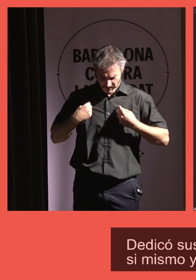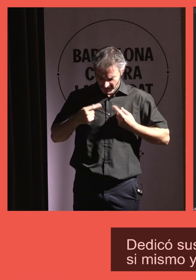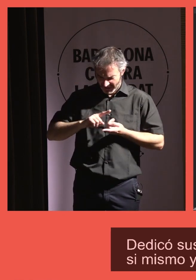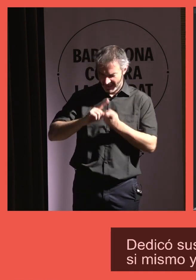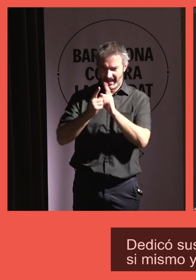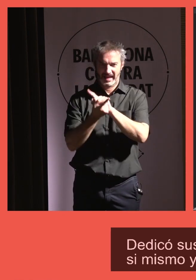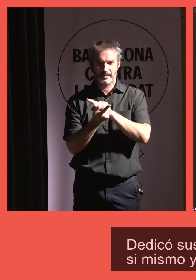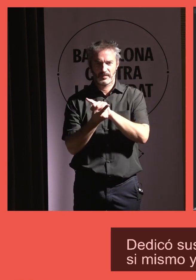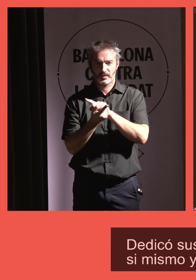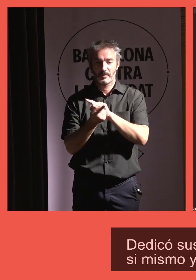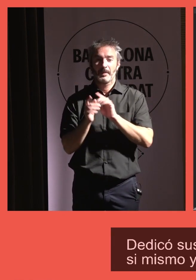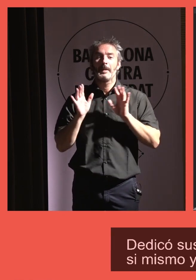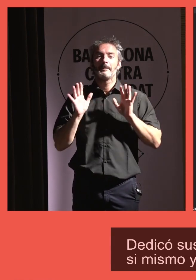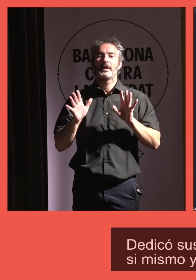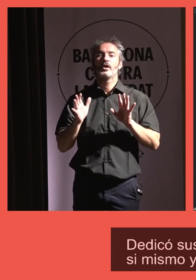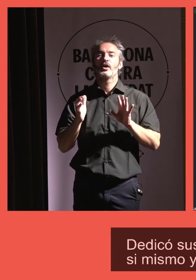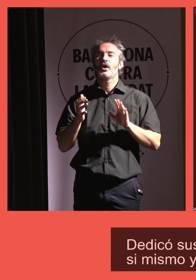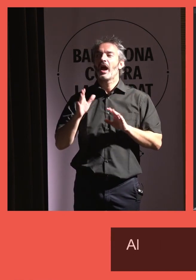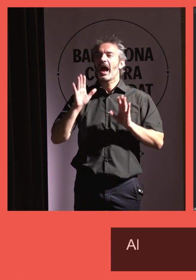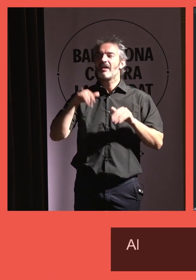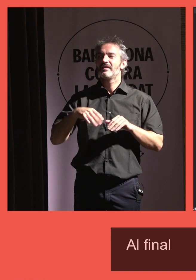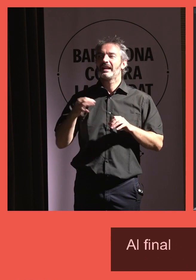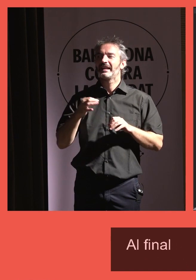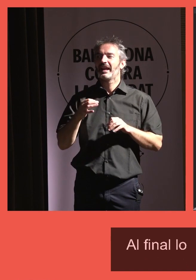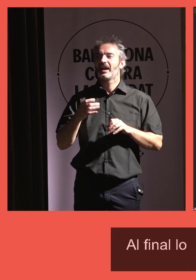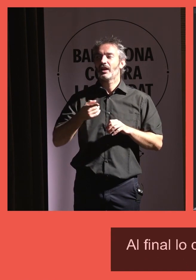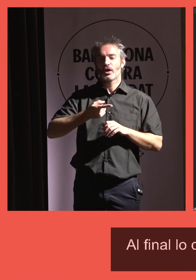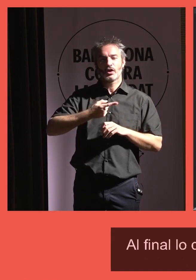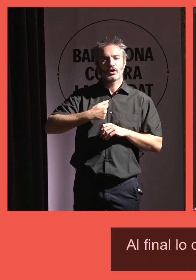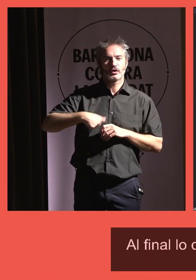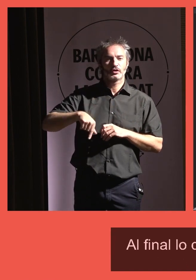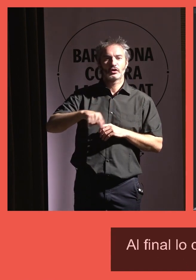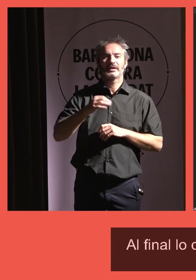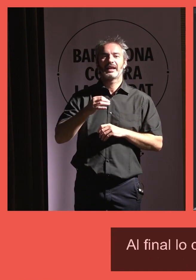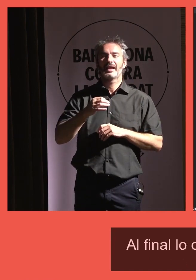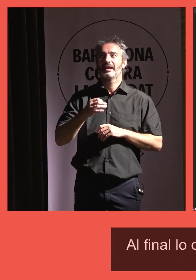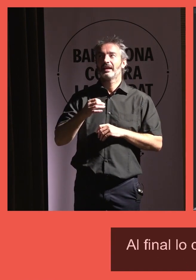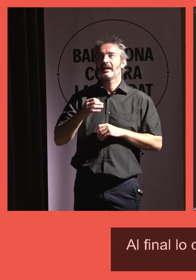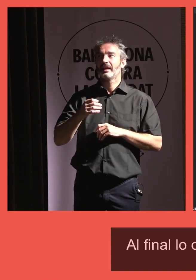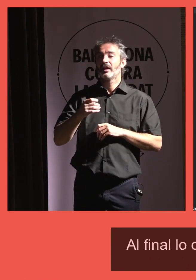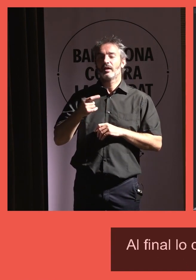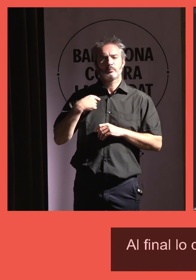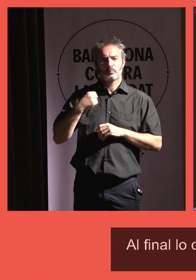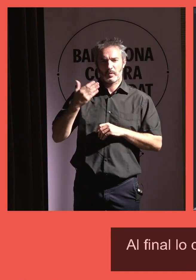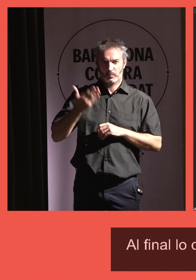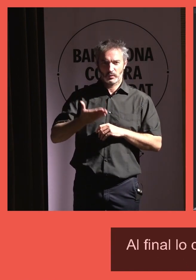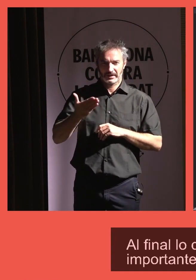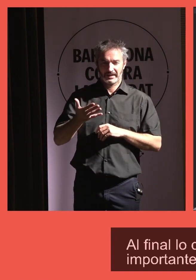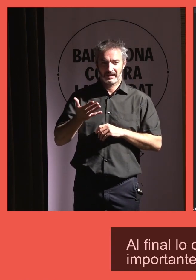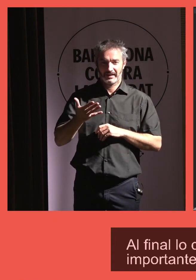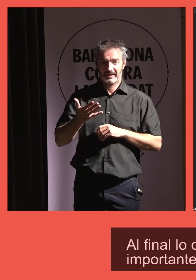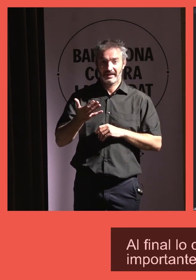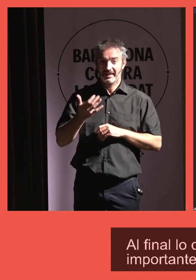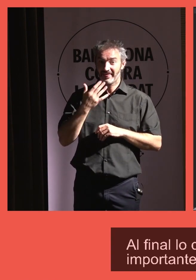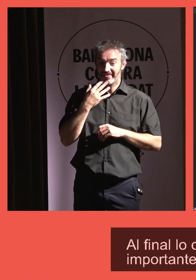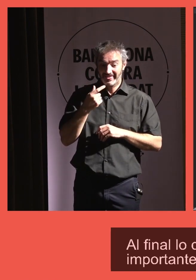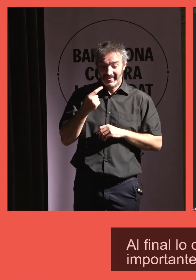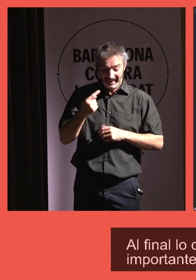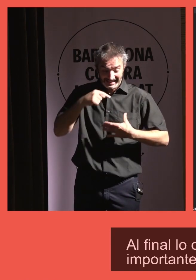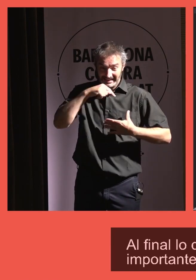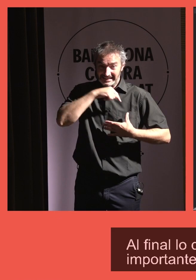Pero evidentemente, o al final lo que nos queda del pensamiento rousseau es algo que a me parece importantísimo, que es que el